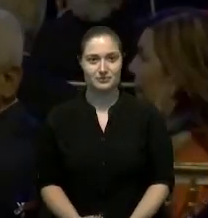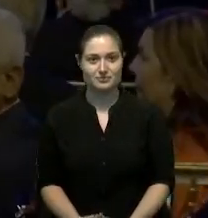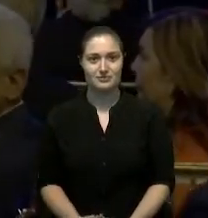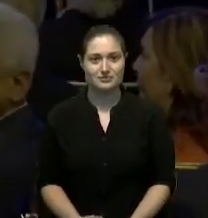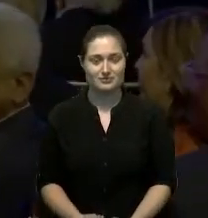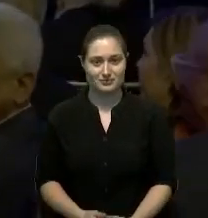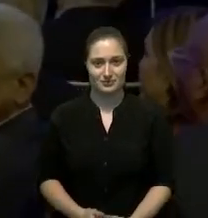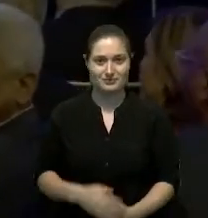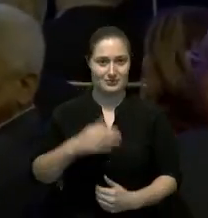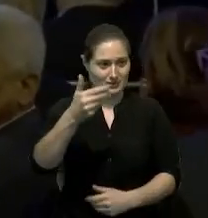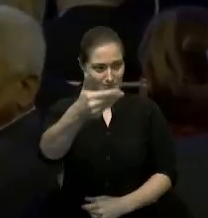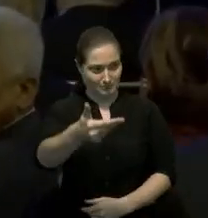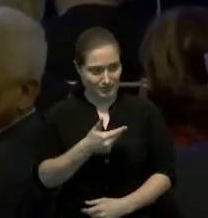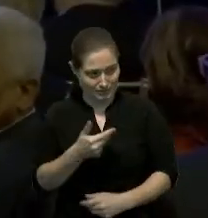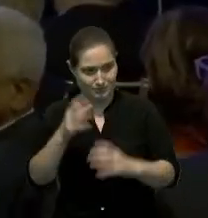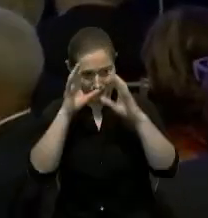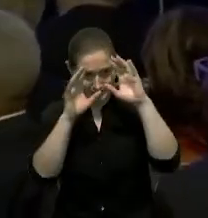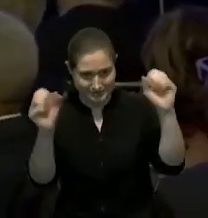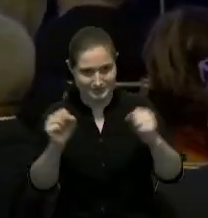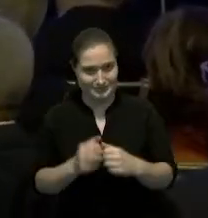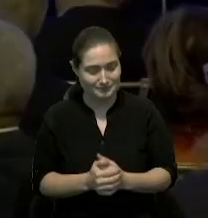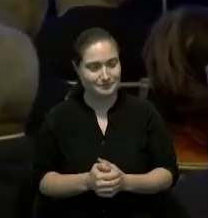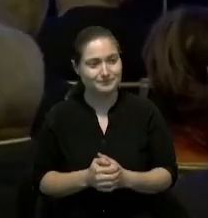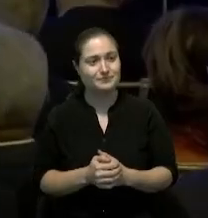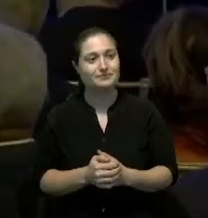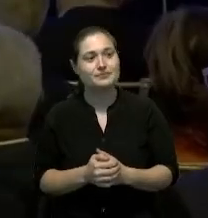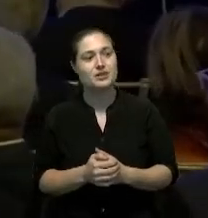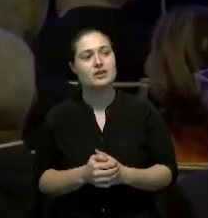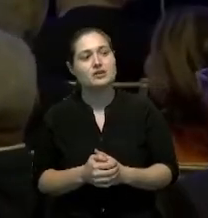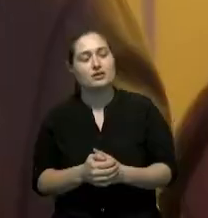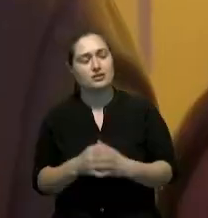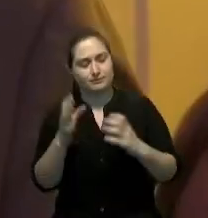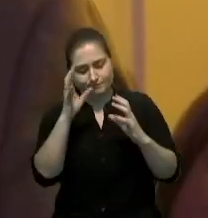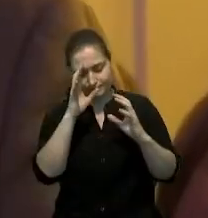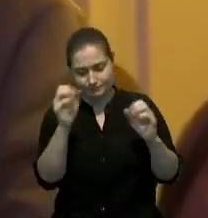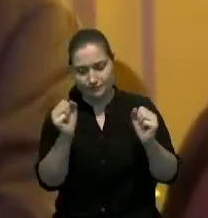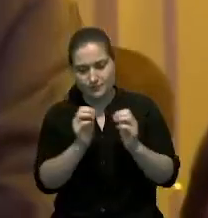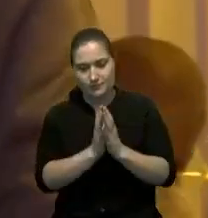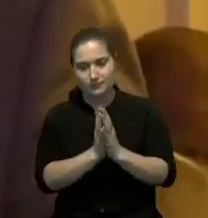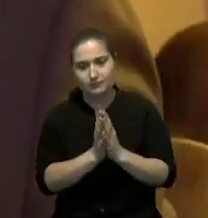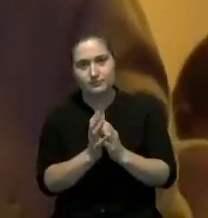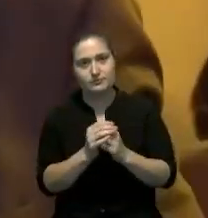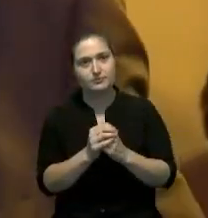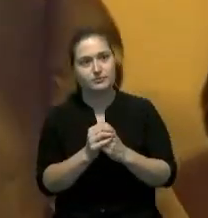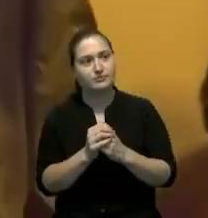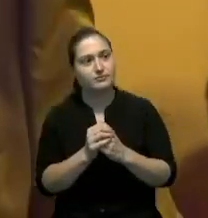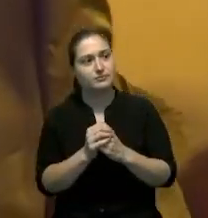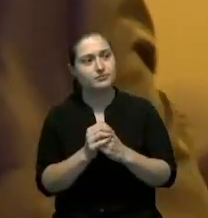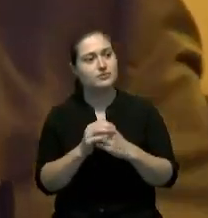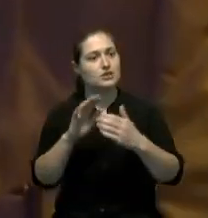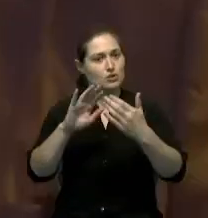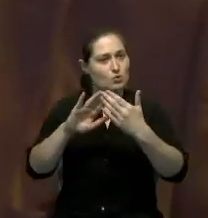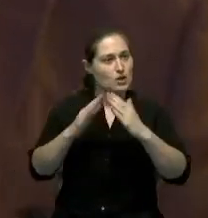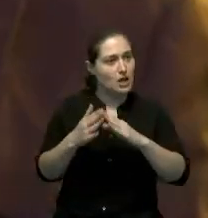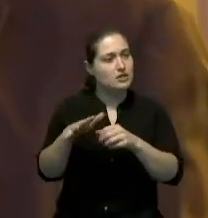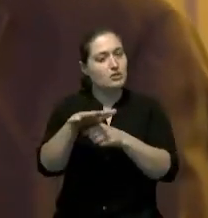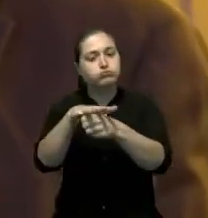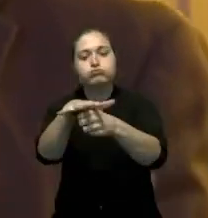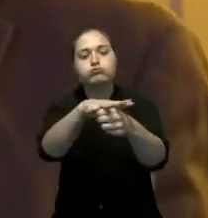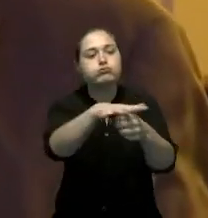bienvenido señor presidente señor presidente la comunidad y los barrios dominicanos